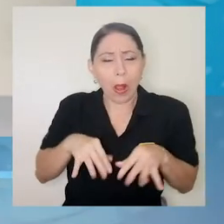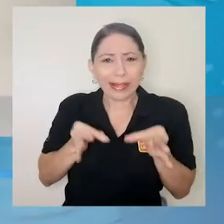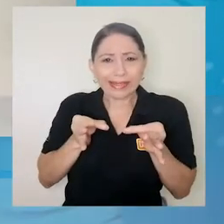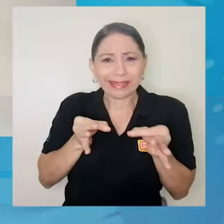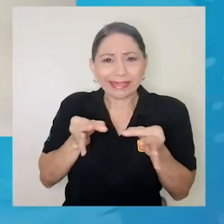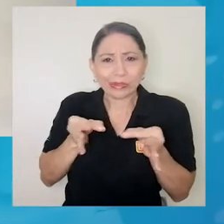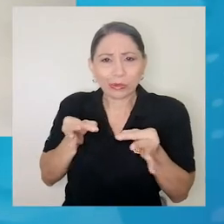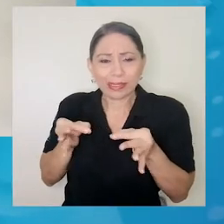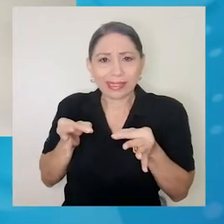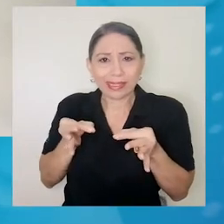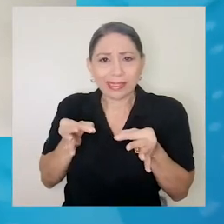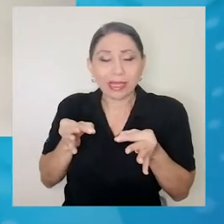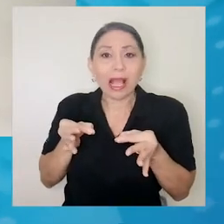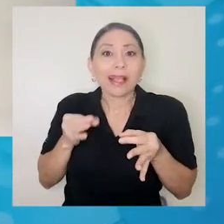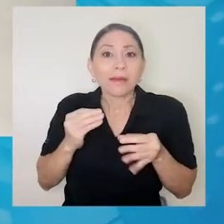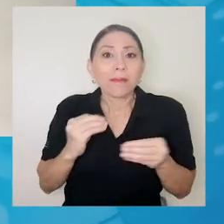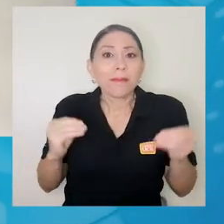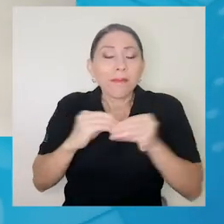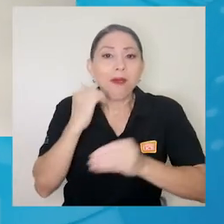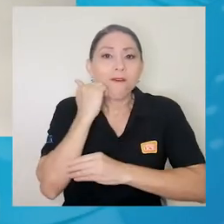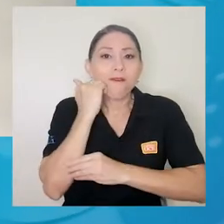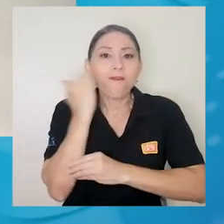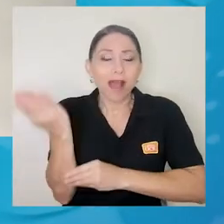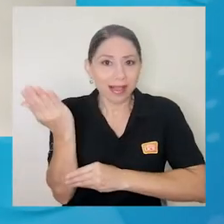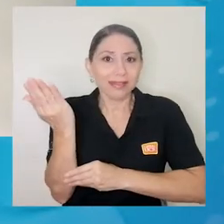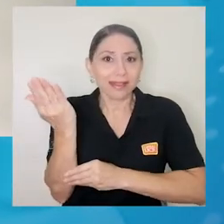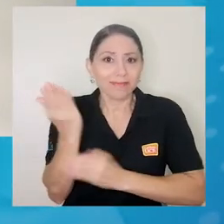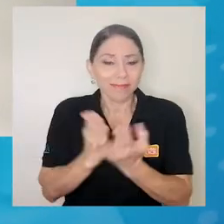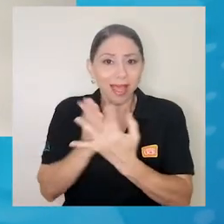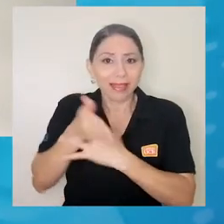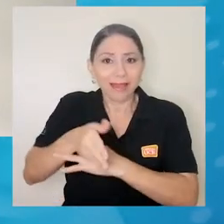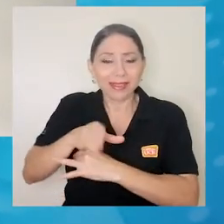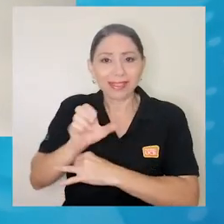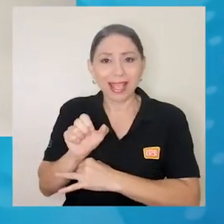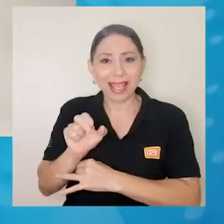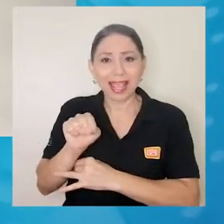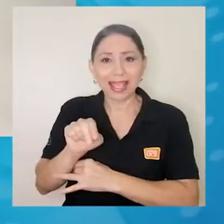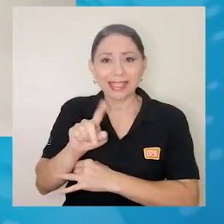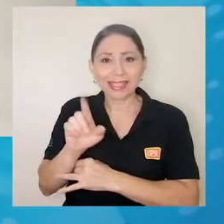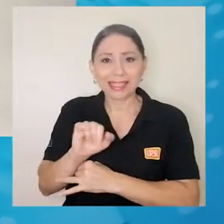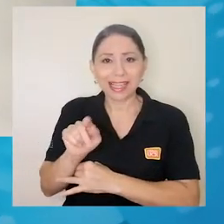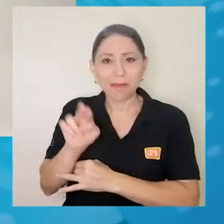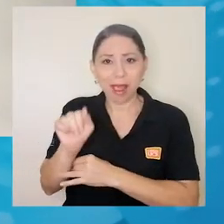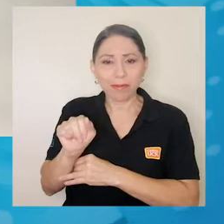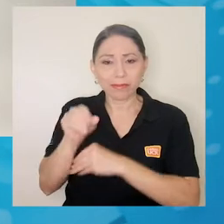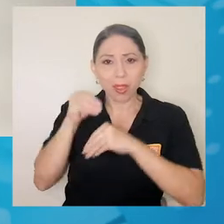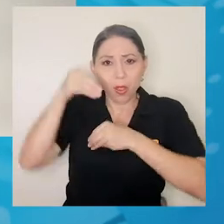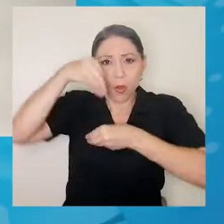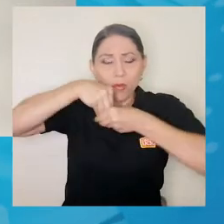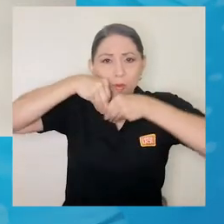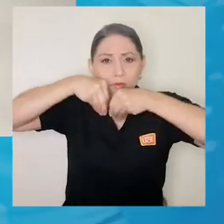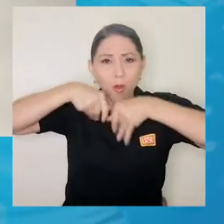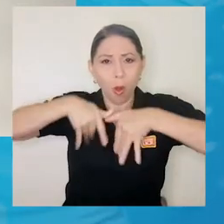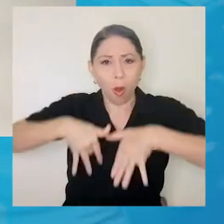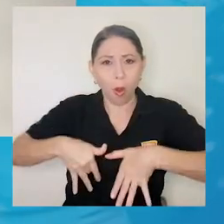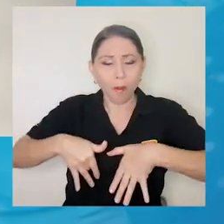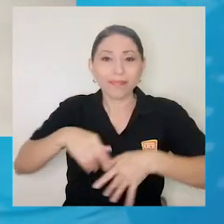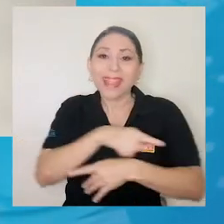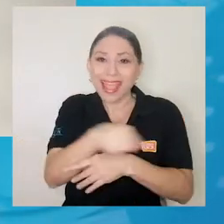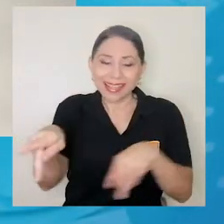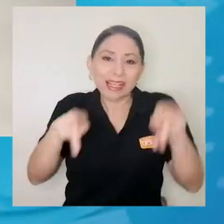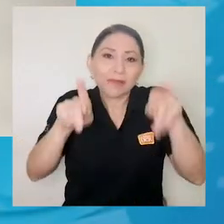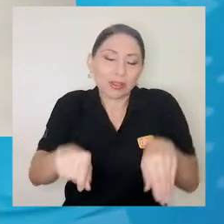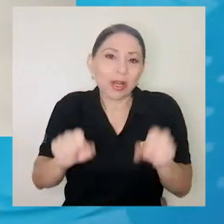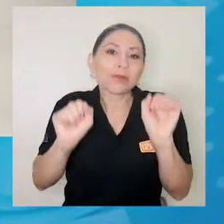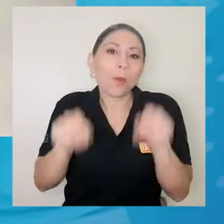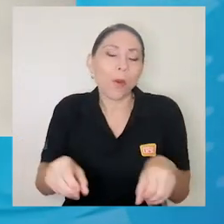ingresar a las células por la expresión de una enzima hace que sea más probable que estas personas vayan